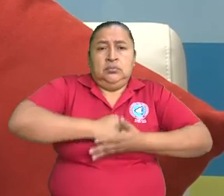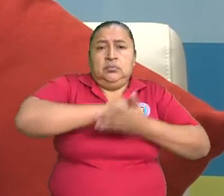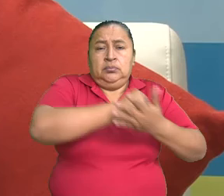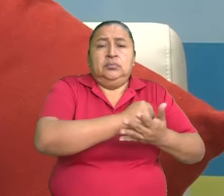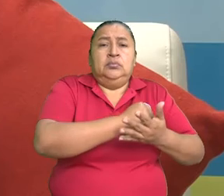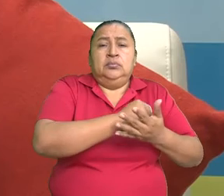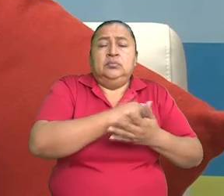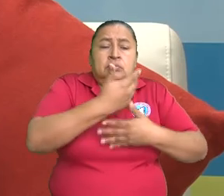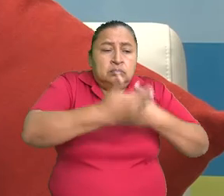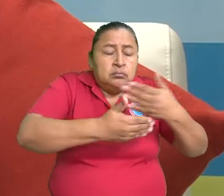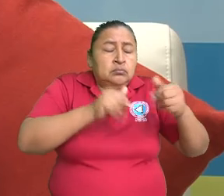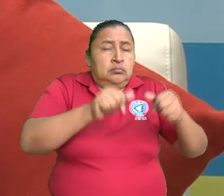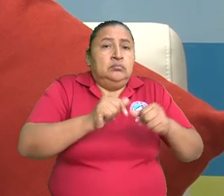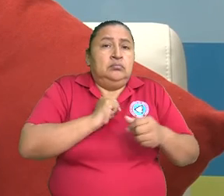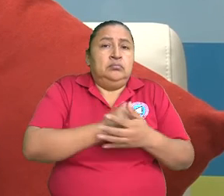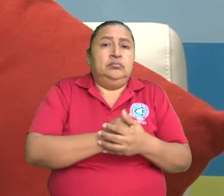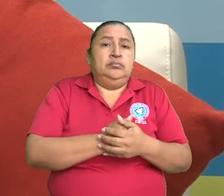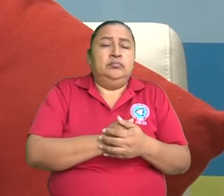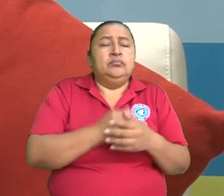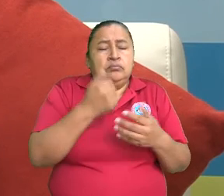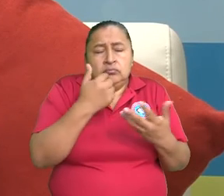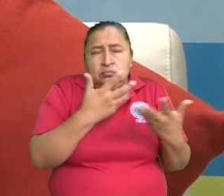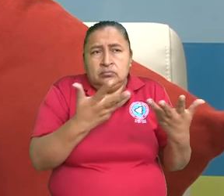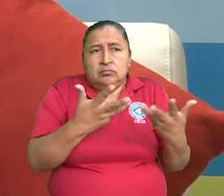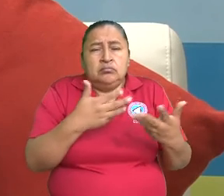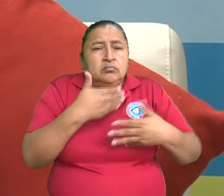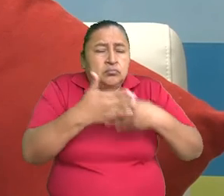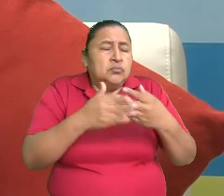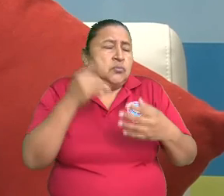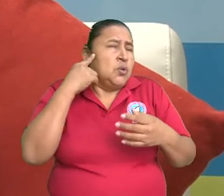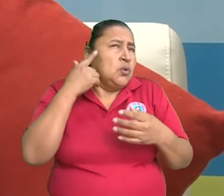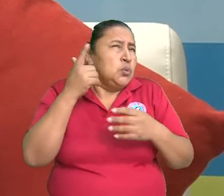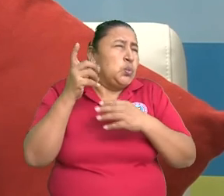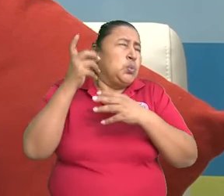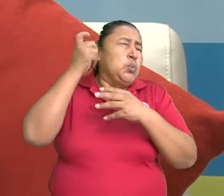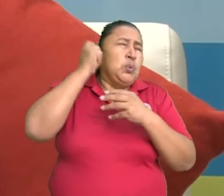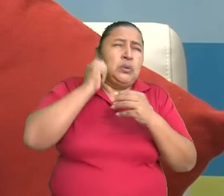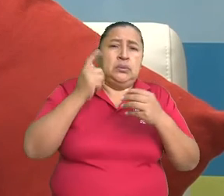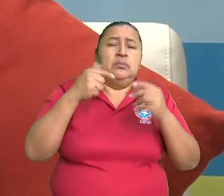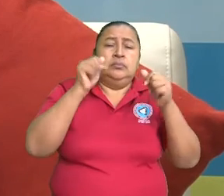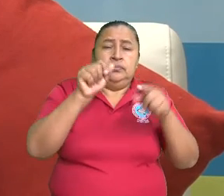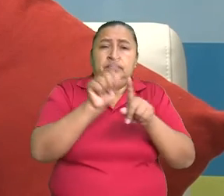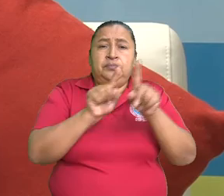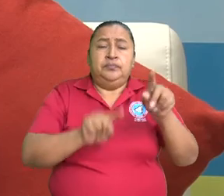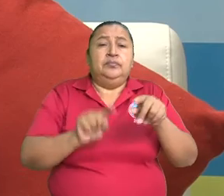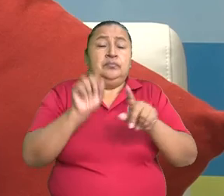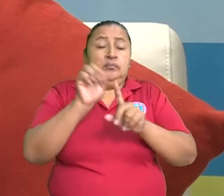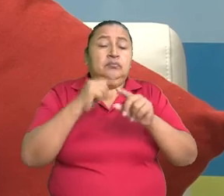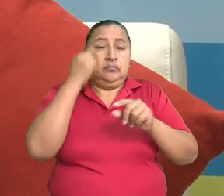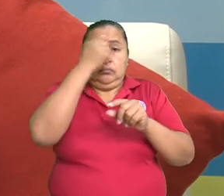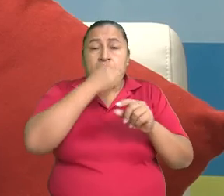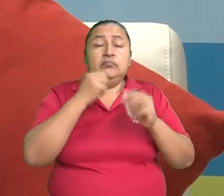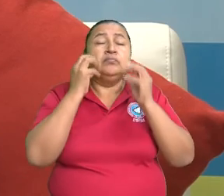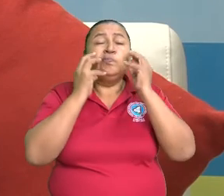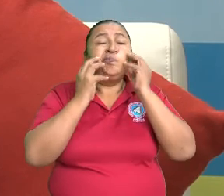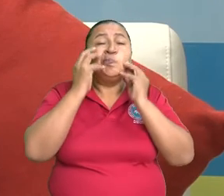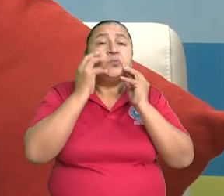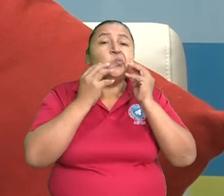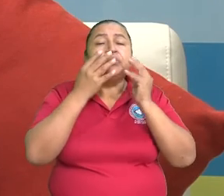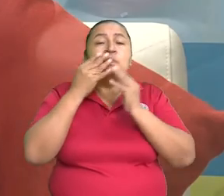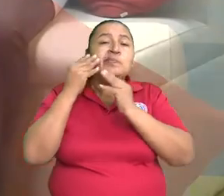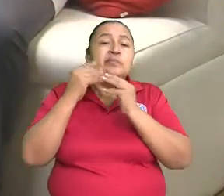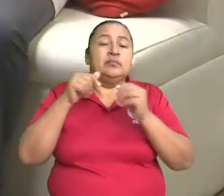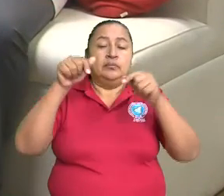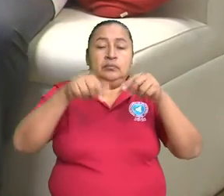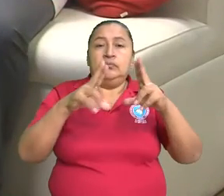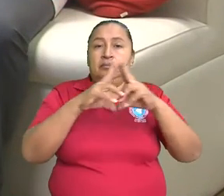a... ¿Con ondas de sonido? ondas de Sí, son pequeñas ondas de ultrasonido que aplican a nivel de los músculos de la cara, pues, para tratar de... En el caso de